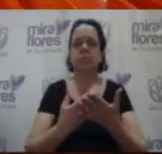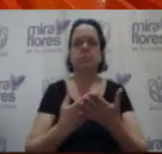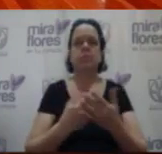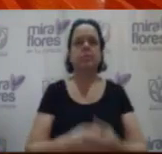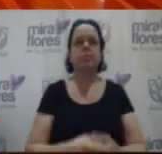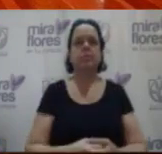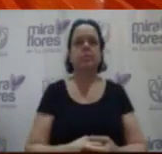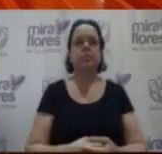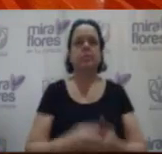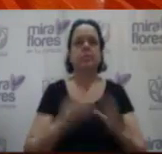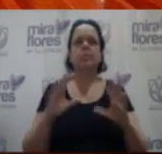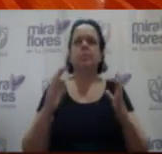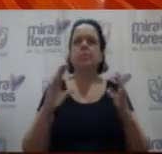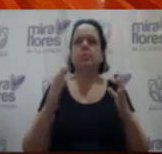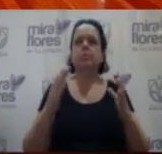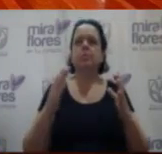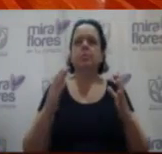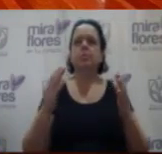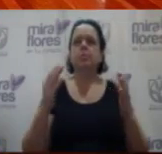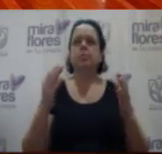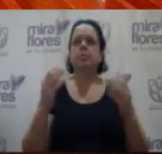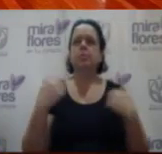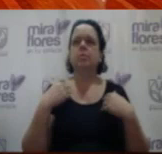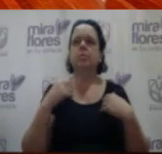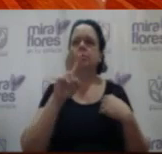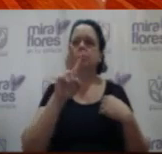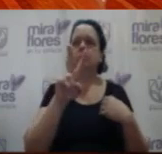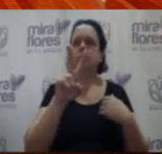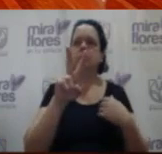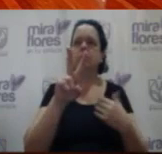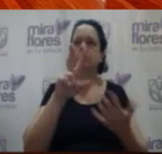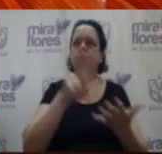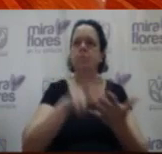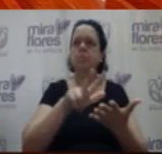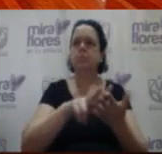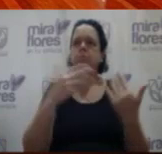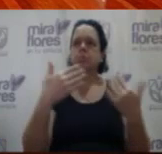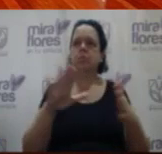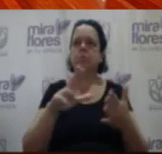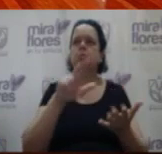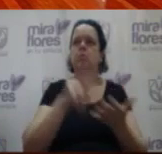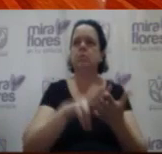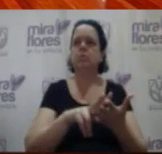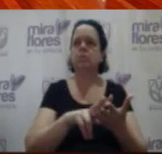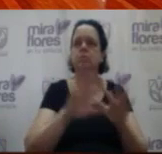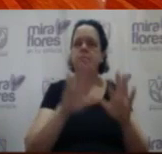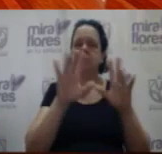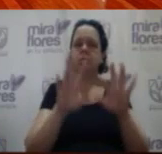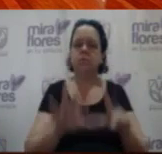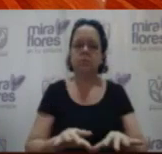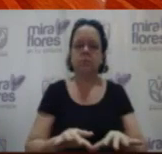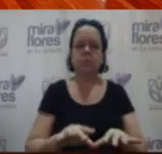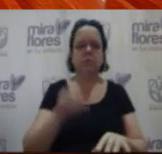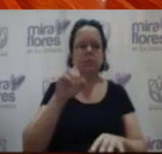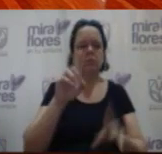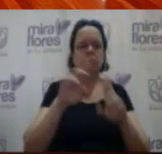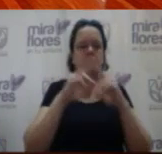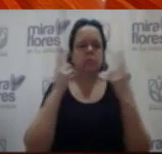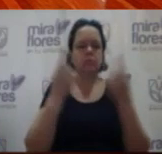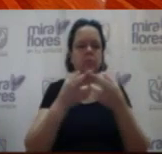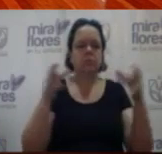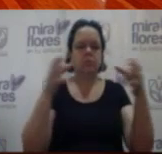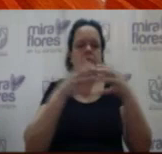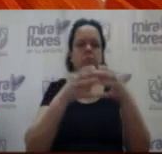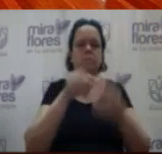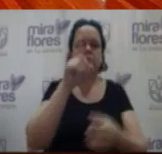Entonces, parece que aquí tenemos dos actas para aprobar. Es el acta primero de la sesión ordinaria de